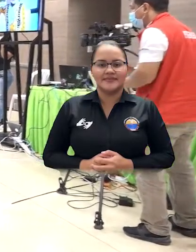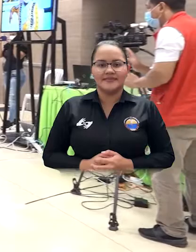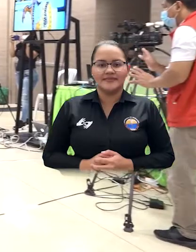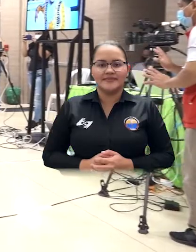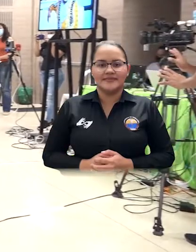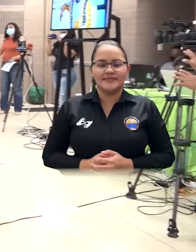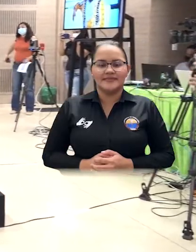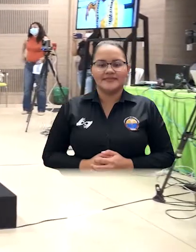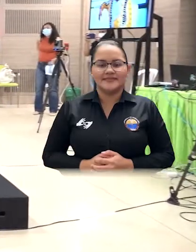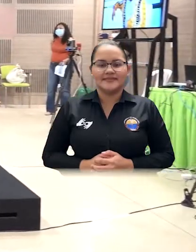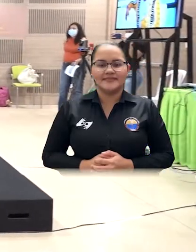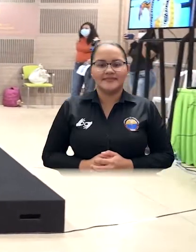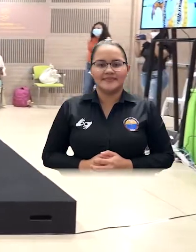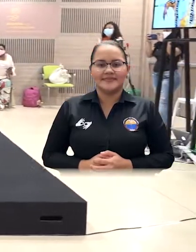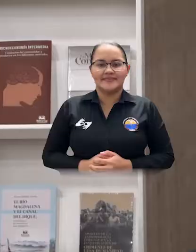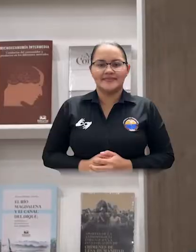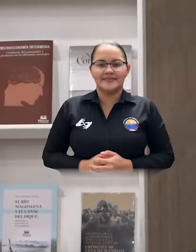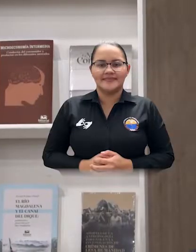la brisa me sigue.